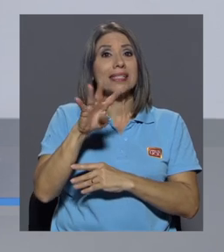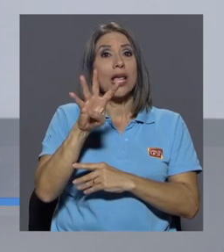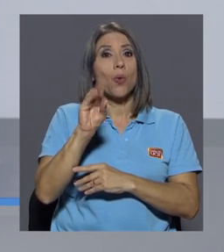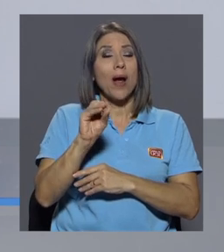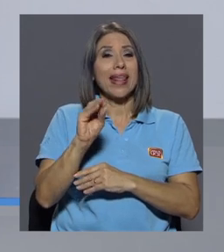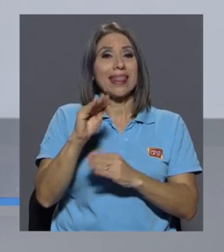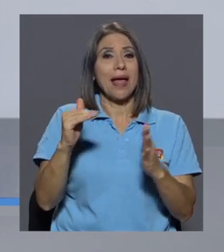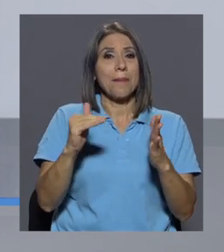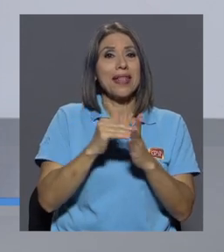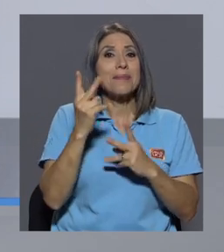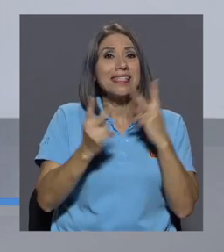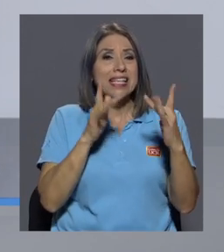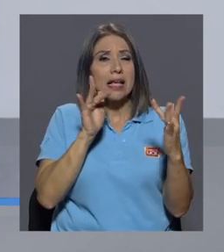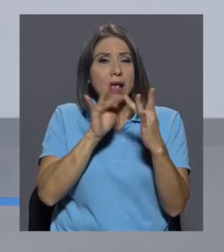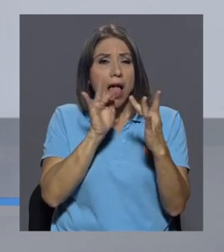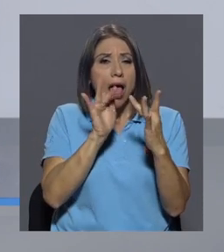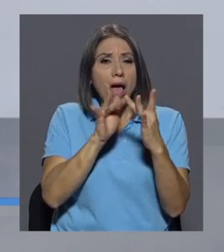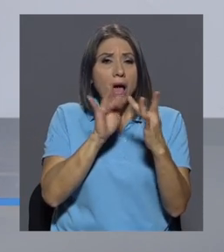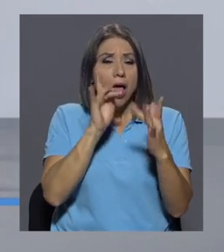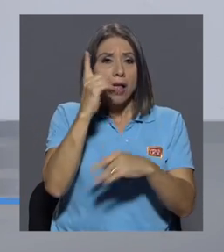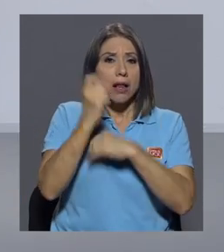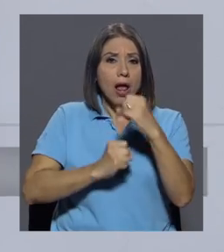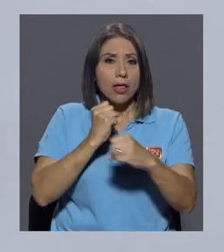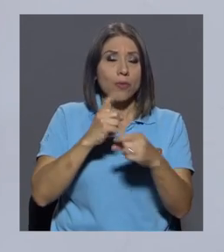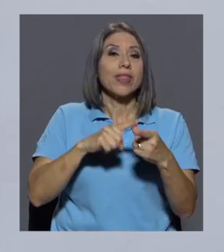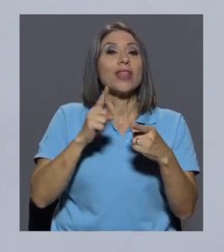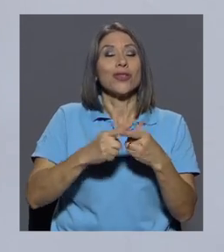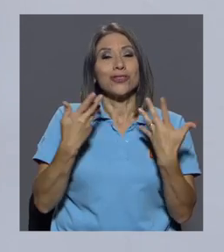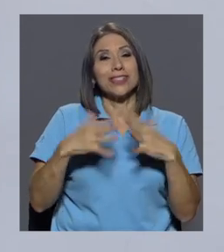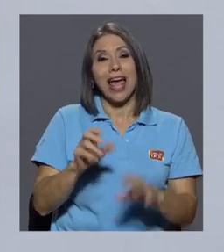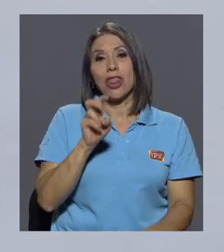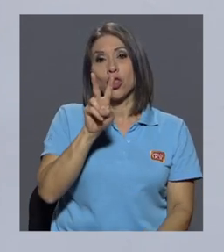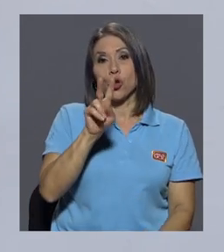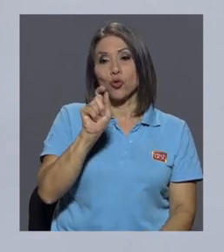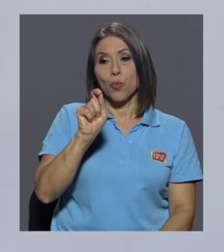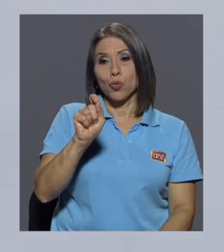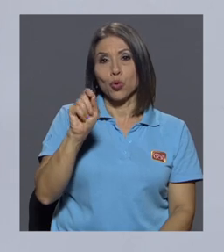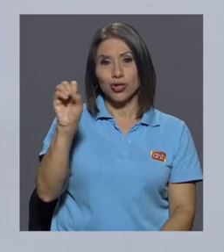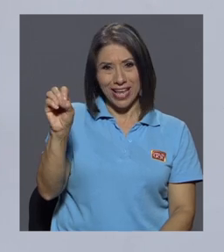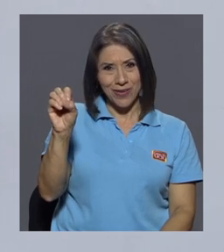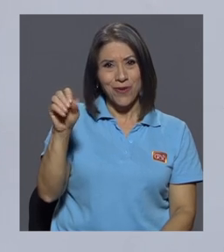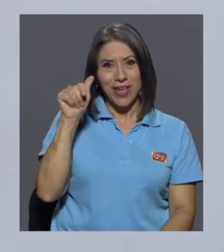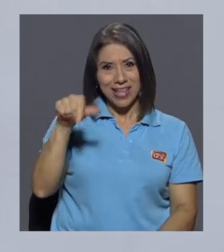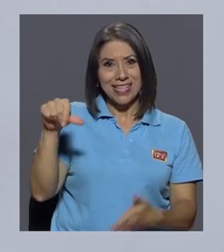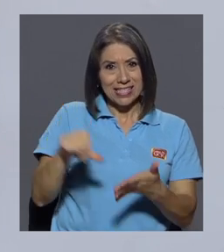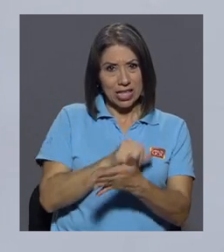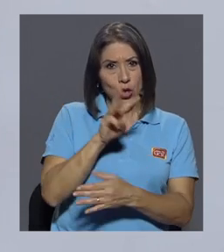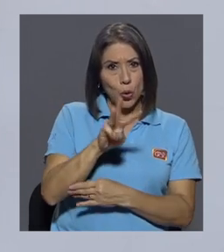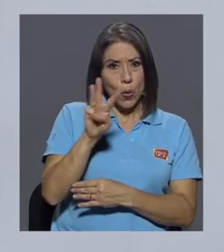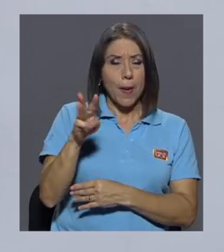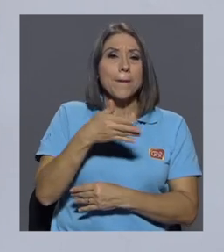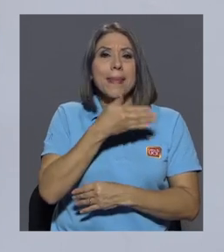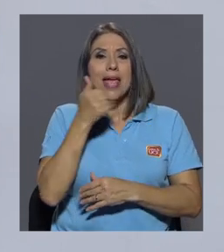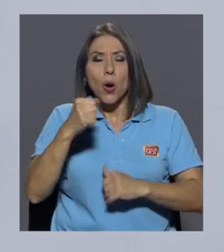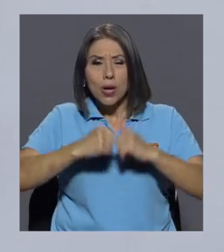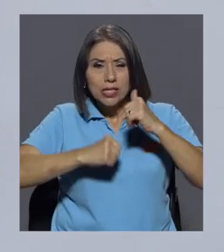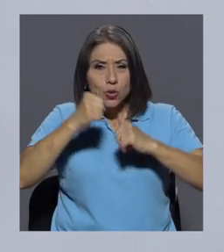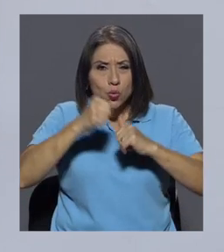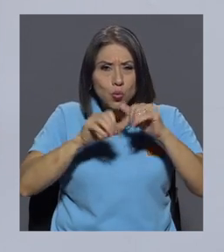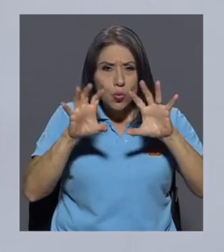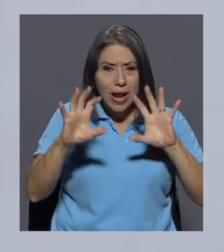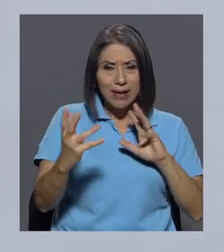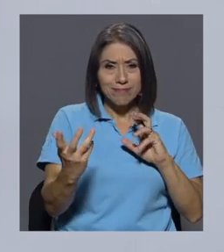Entonces, nos dimos a la tarea de buscar una versión 2.0 de este sitio que tuviera una mejor estructura alineada a la guía de